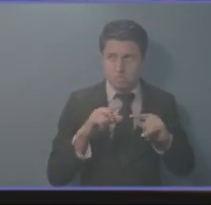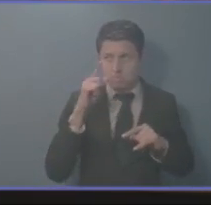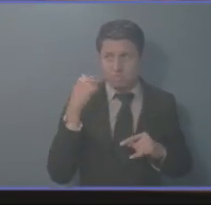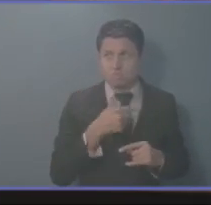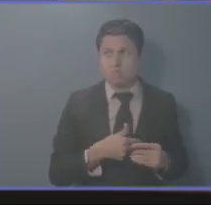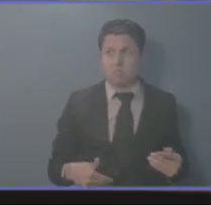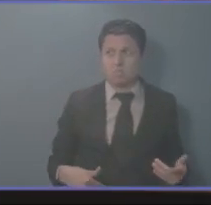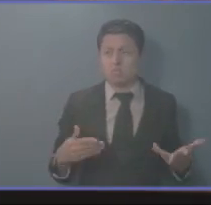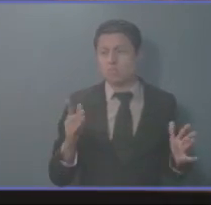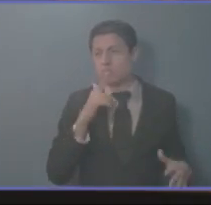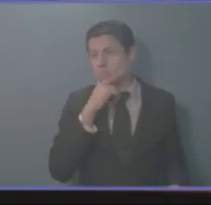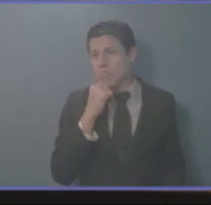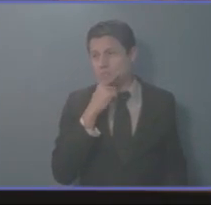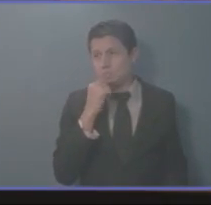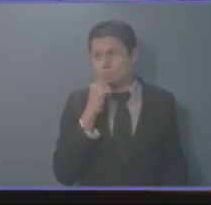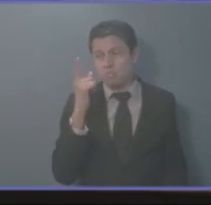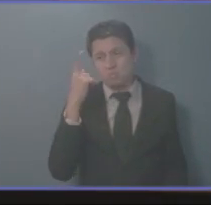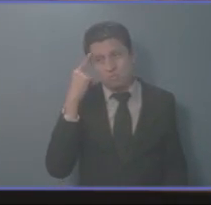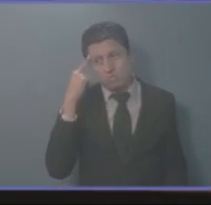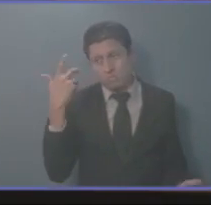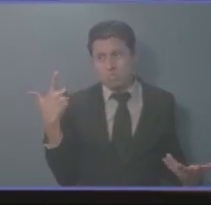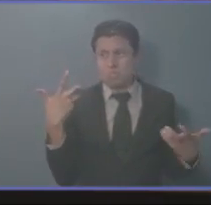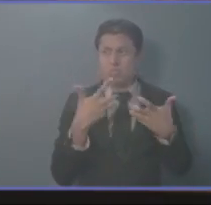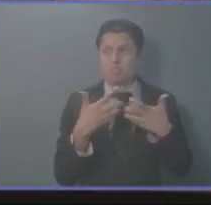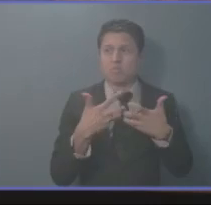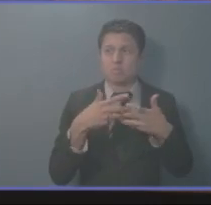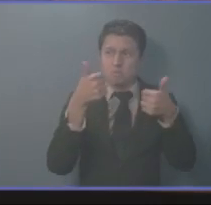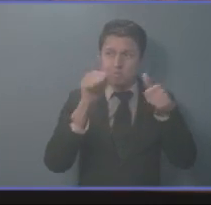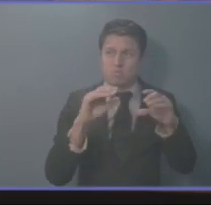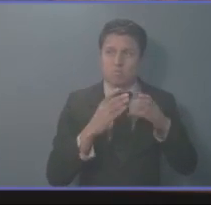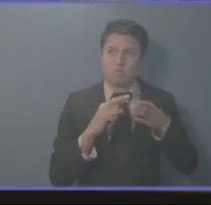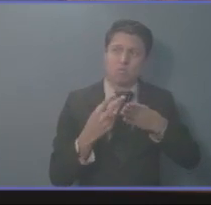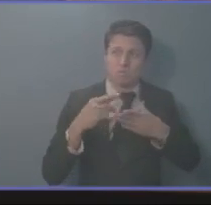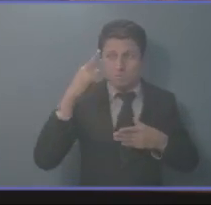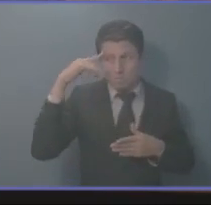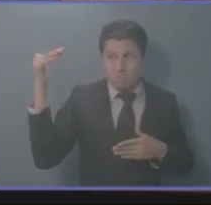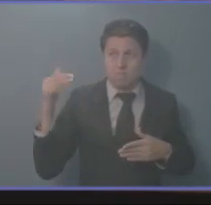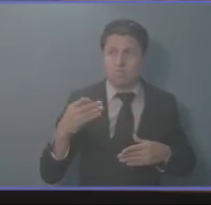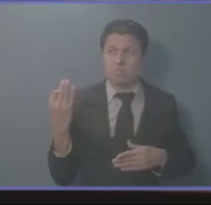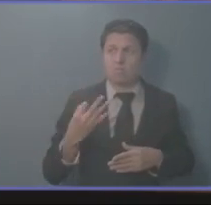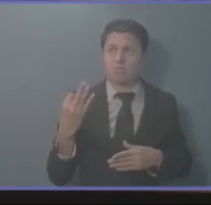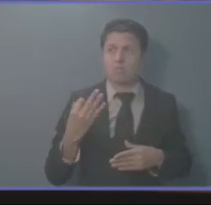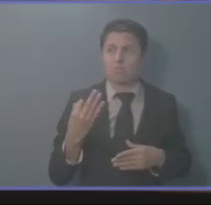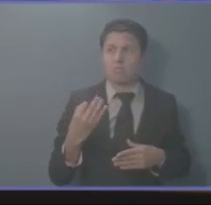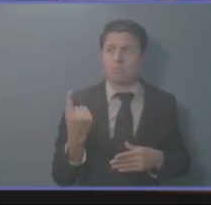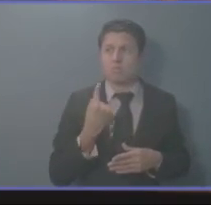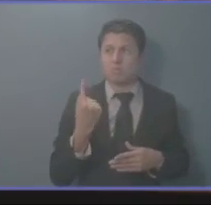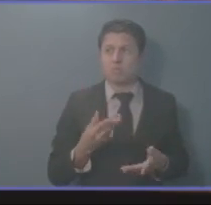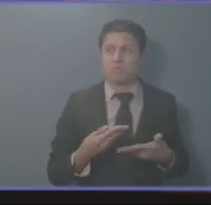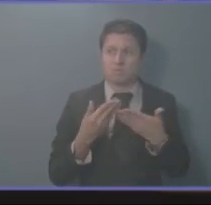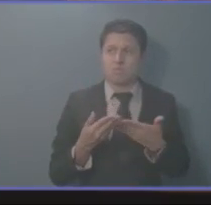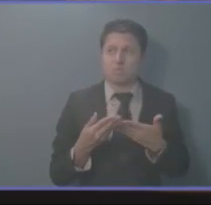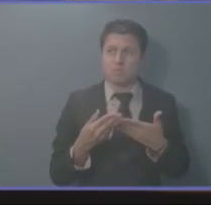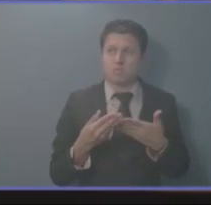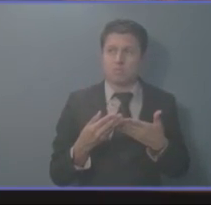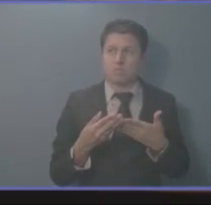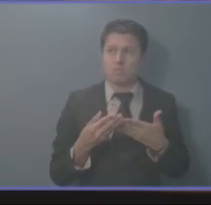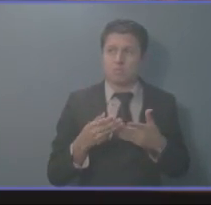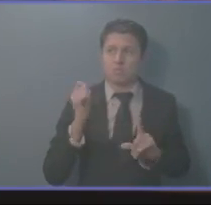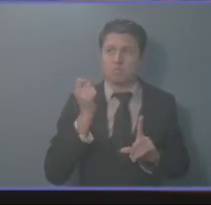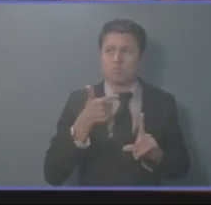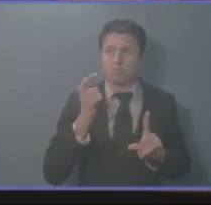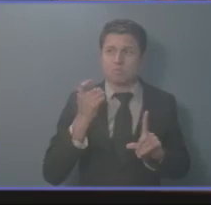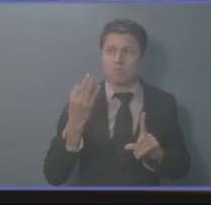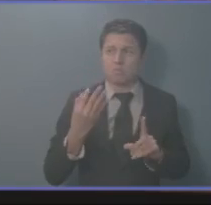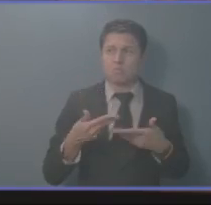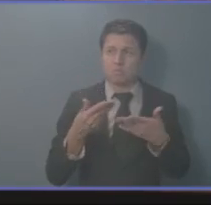Presidenta. Me parece que es incongruente un acuerdo de comisión política y necesitamos no solo dar palos y pistolas,